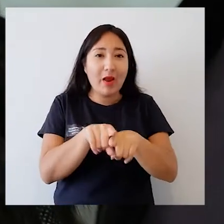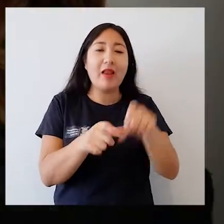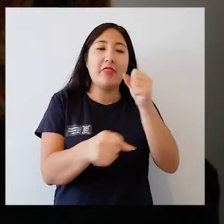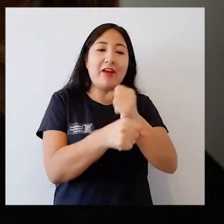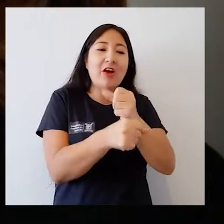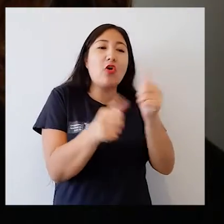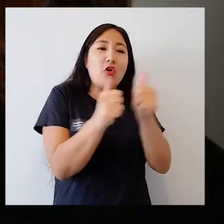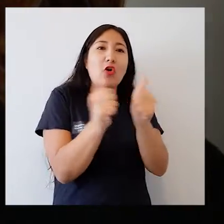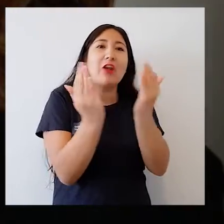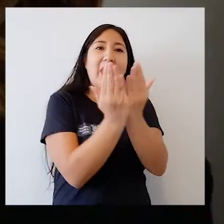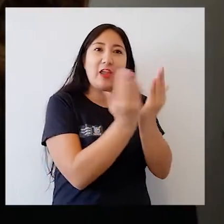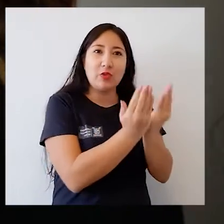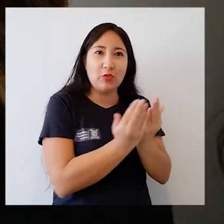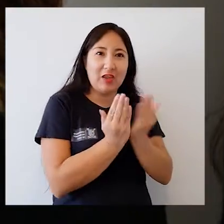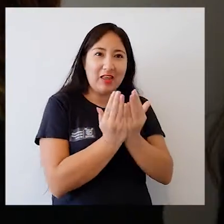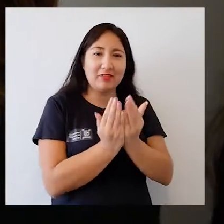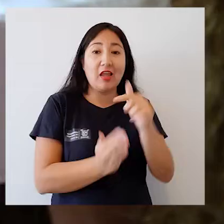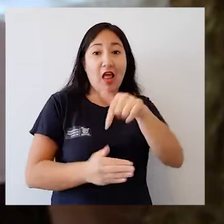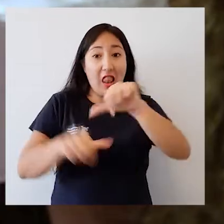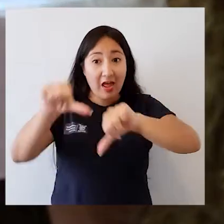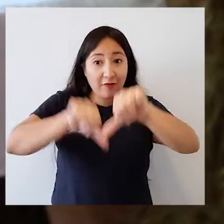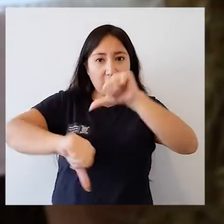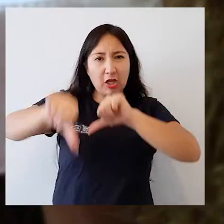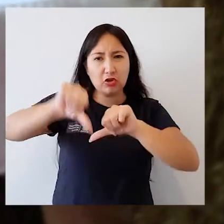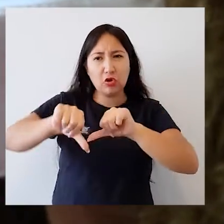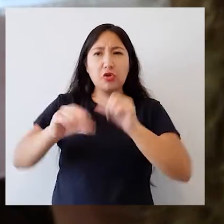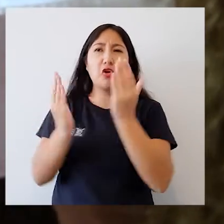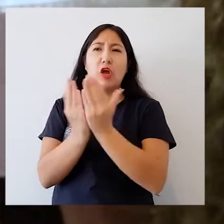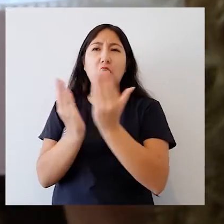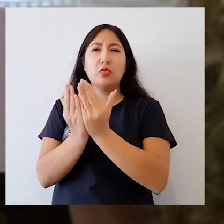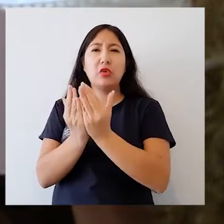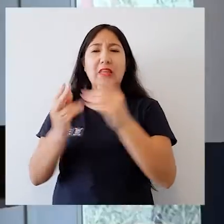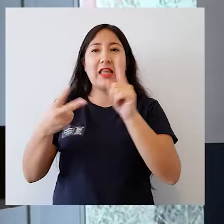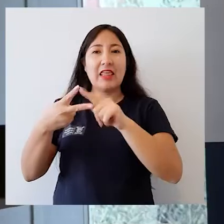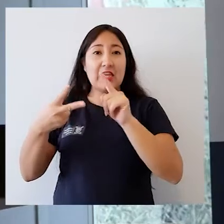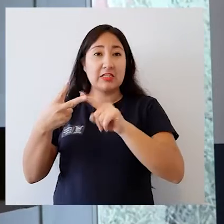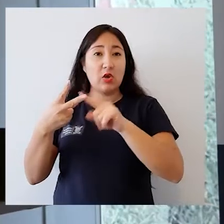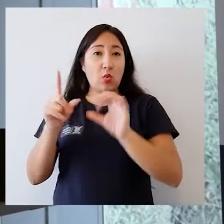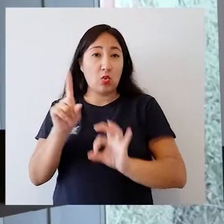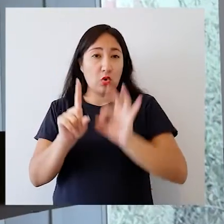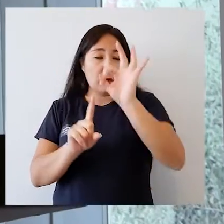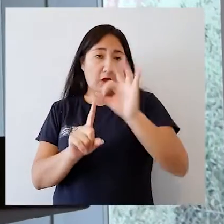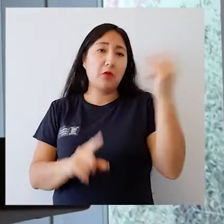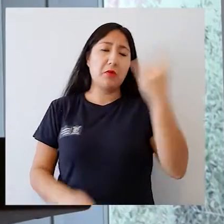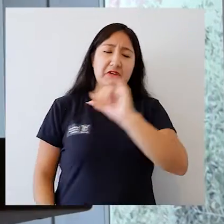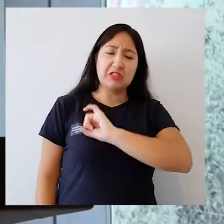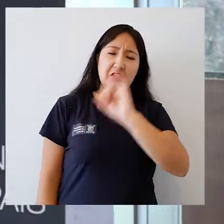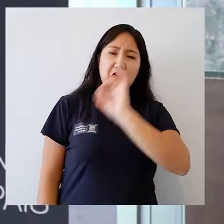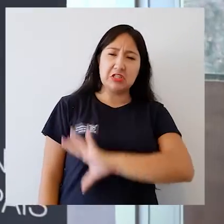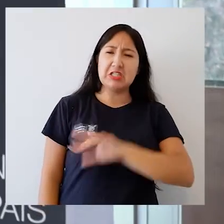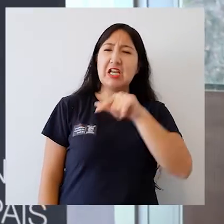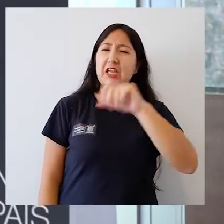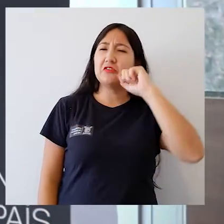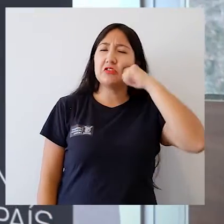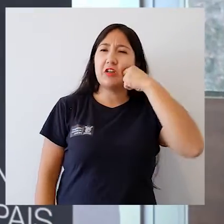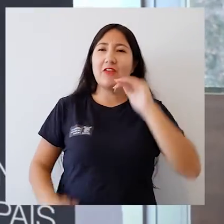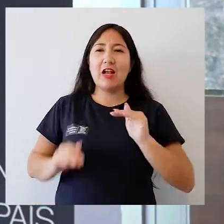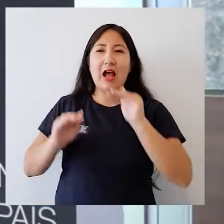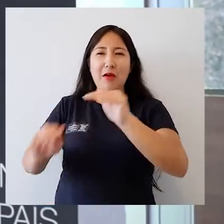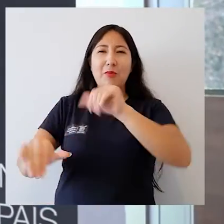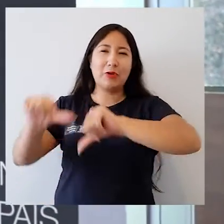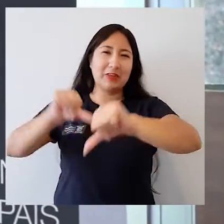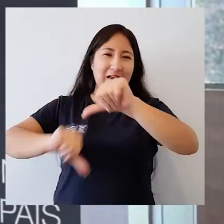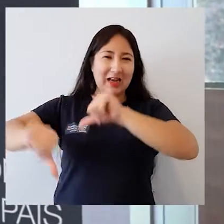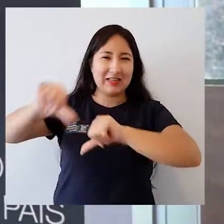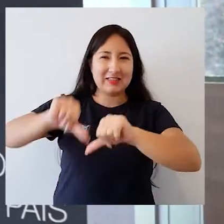también trabajo con alumnos de laboratorio y también alumnos de posgrado. Bueno, para la Universidad de Santiago y Chile significa un aporte más